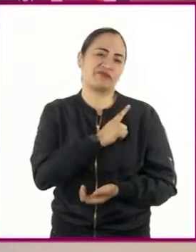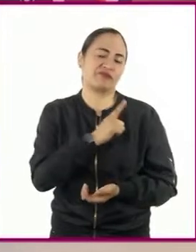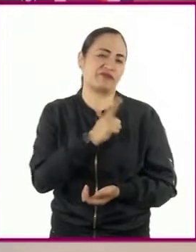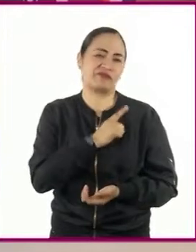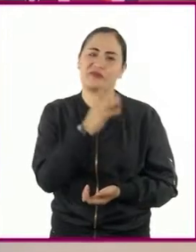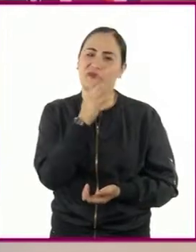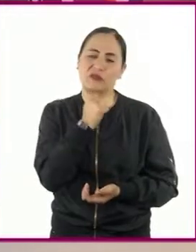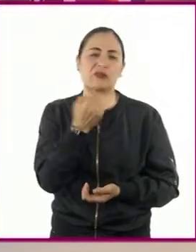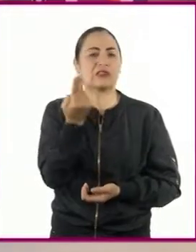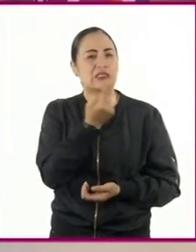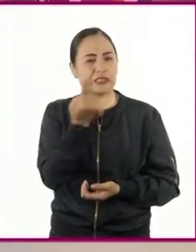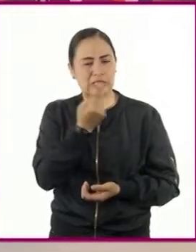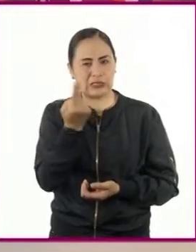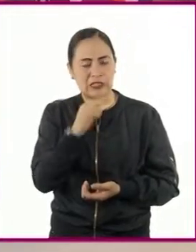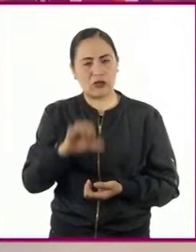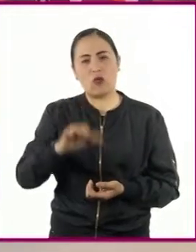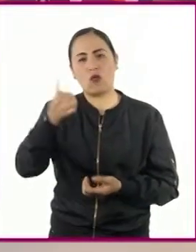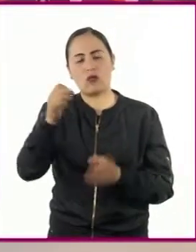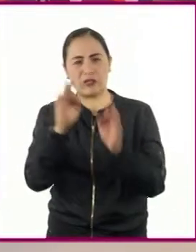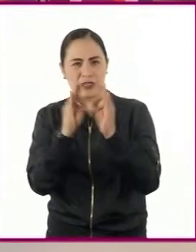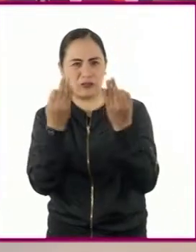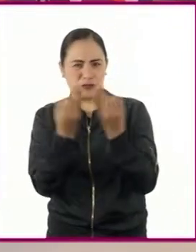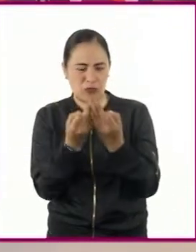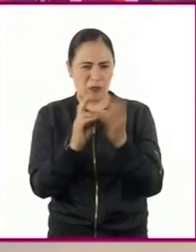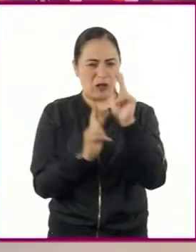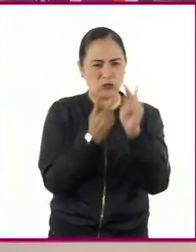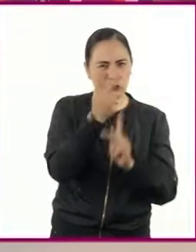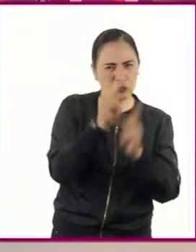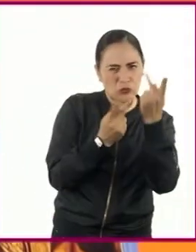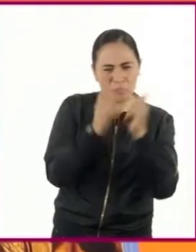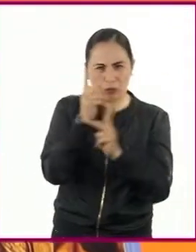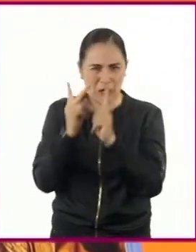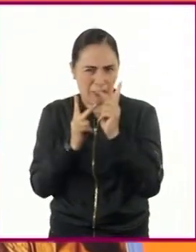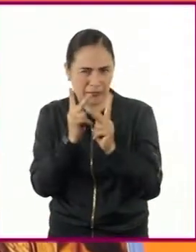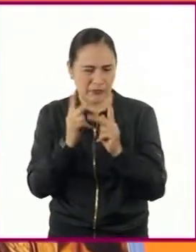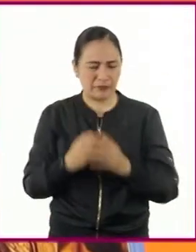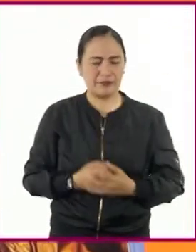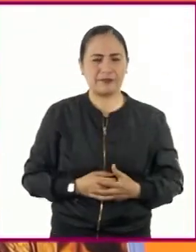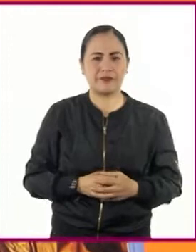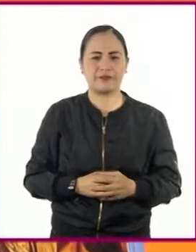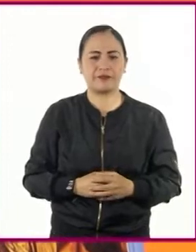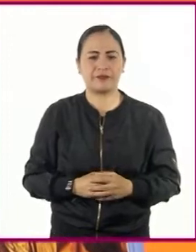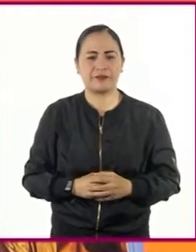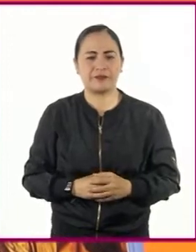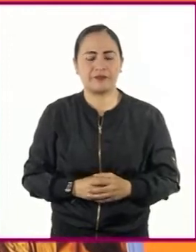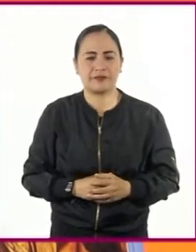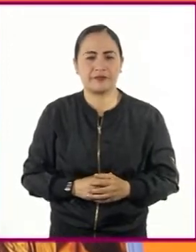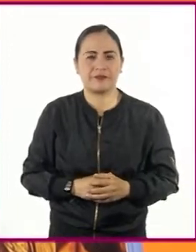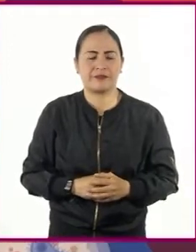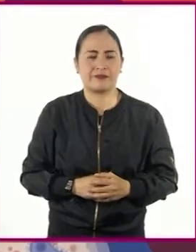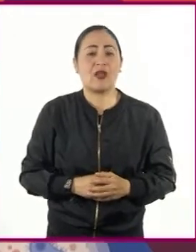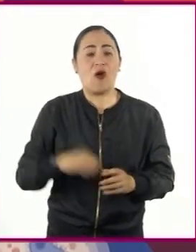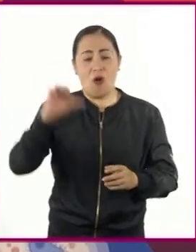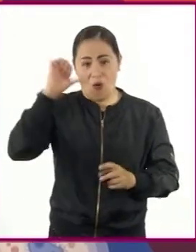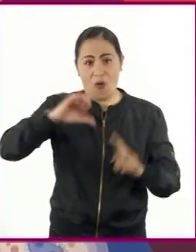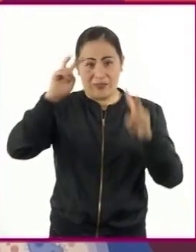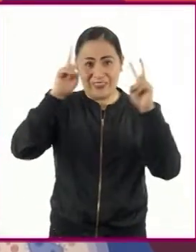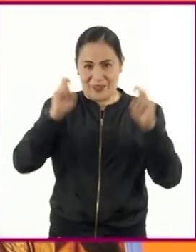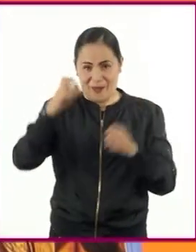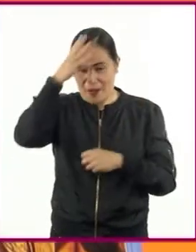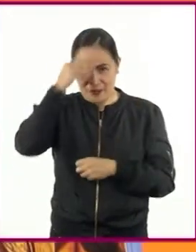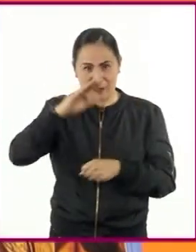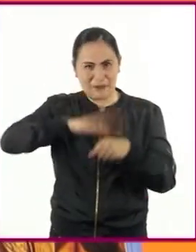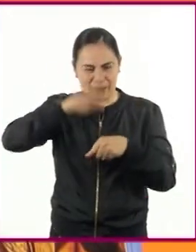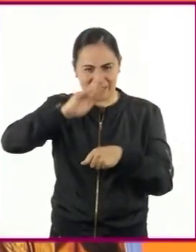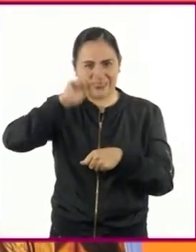debiéndose apoyar en otras formas de reproducción asexual. Para seguir comprendiendo más sobre ellos, ¿les parece